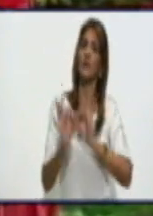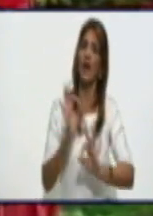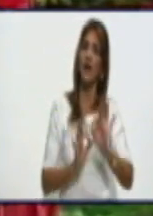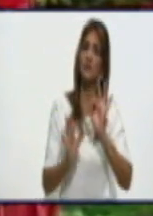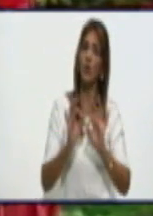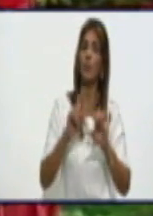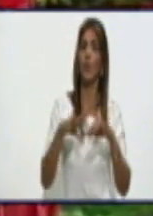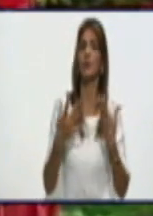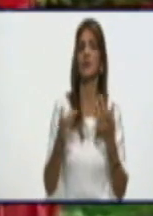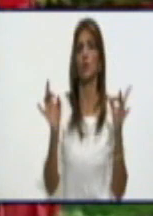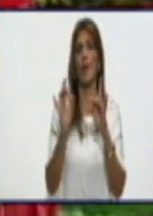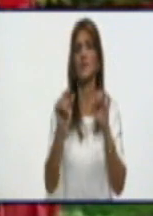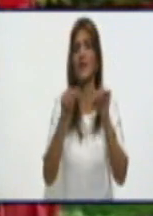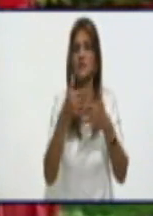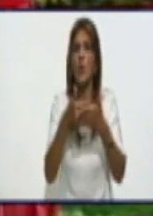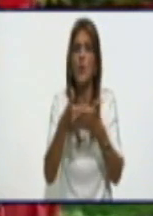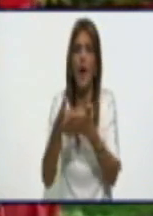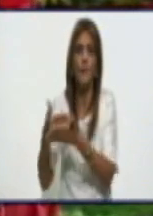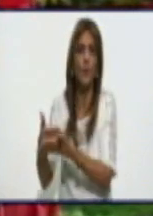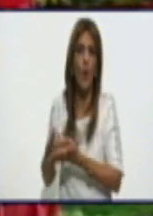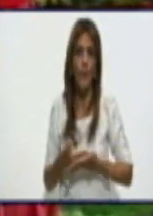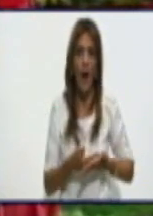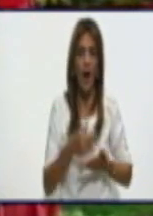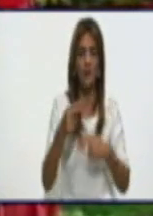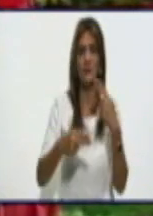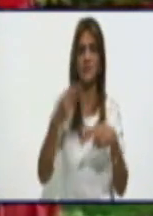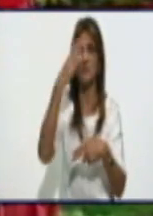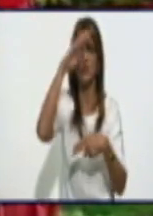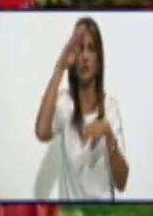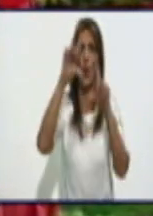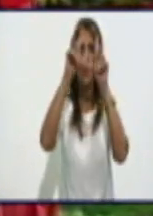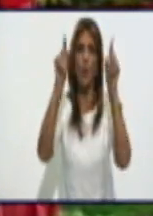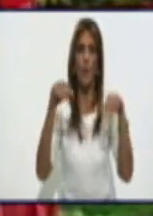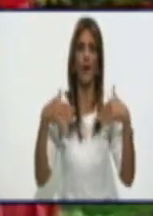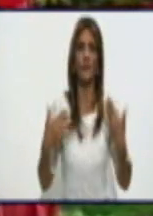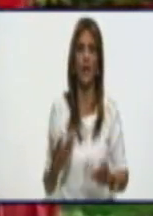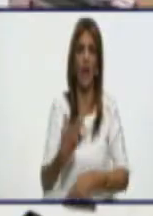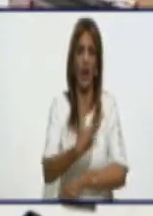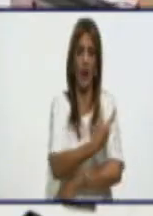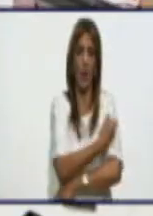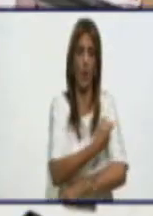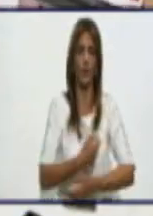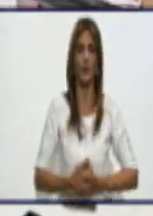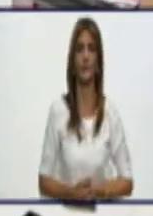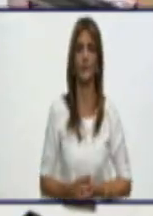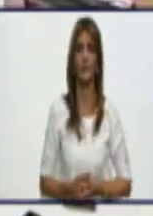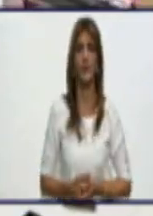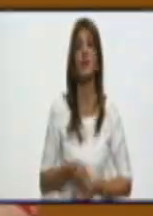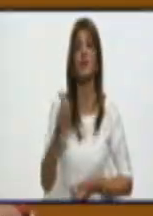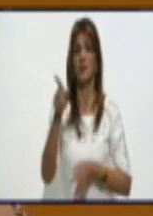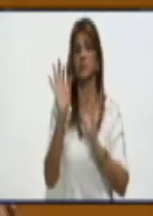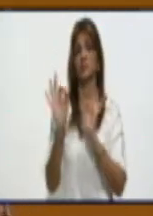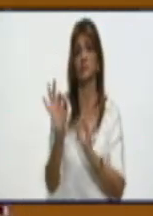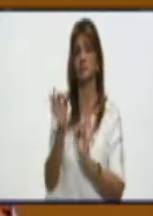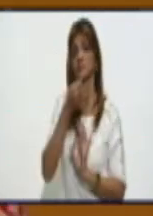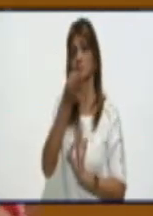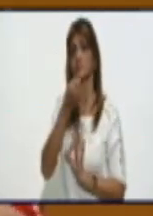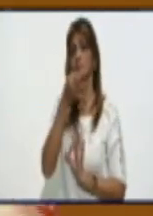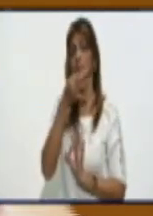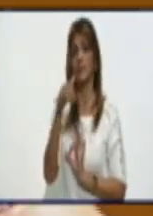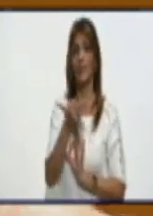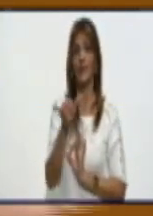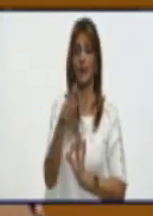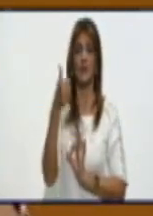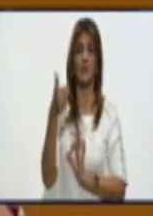Centro de Ingeniería Genética y Biotecnología en el caso de la ACDALA. Así es, Yuna, y además aclarar también que a pesar de que se reciban